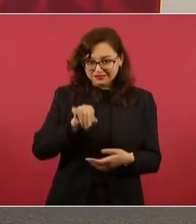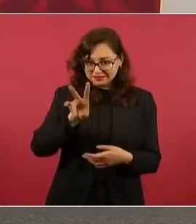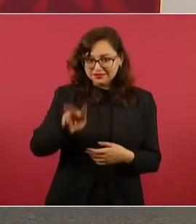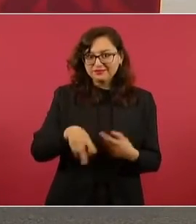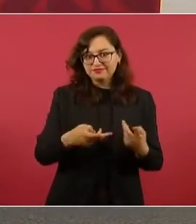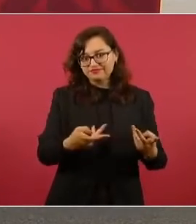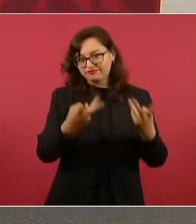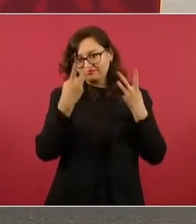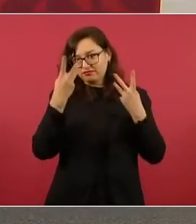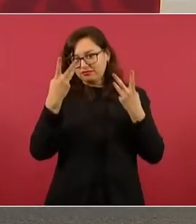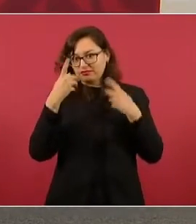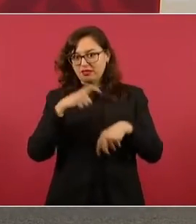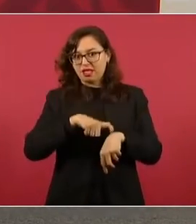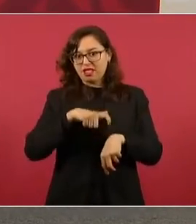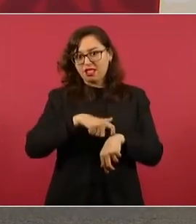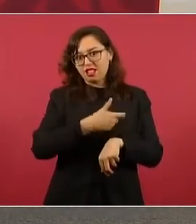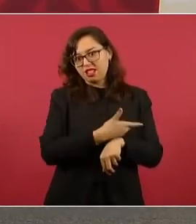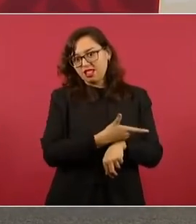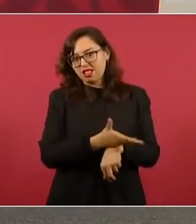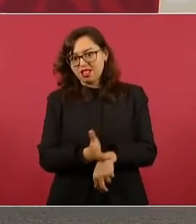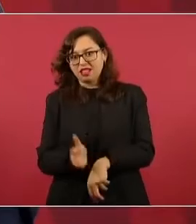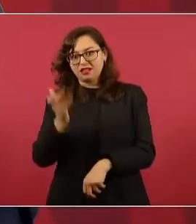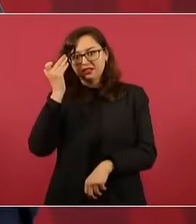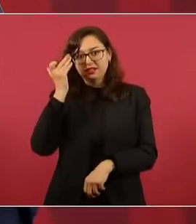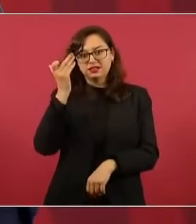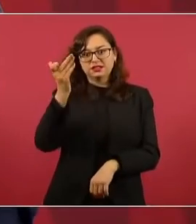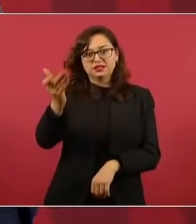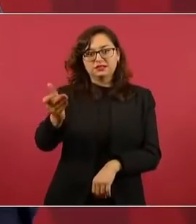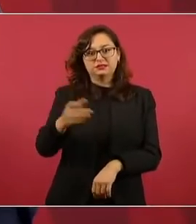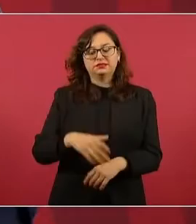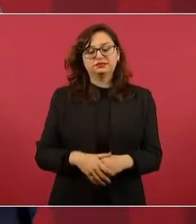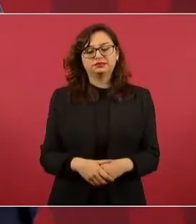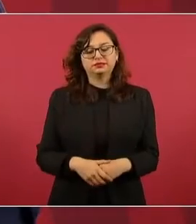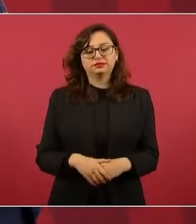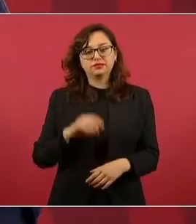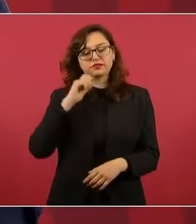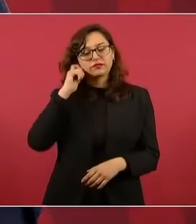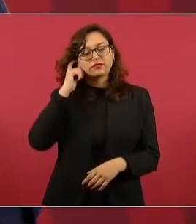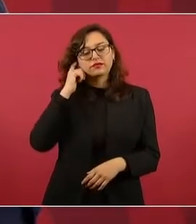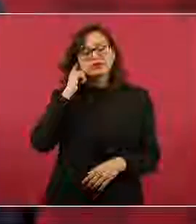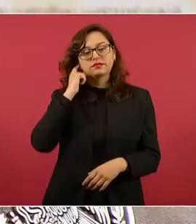que tardamos mucho y además…